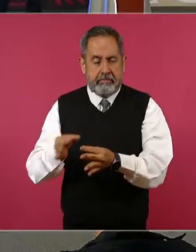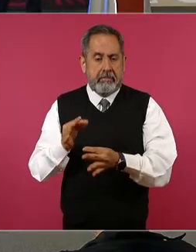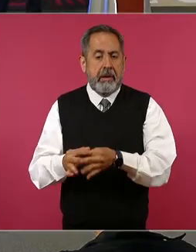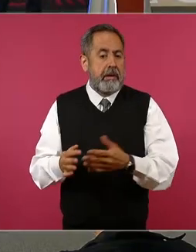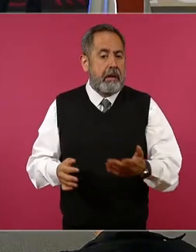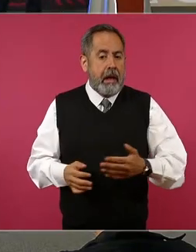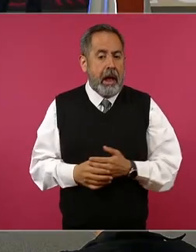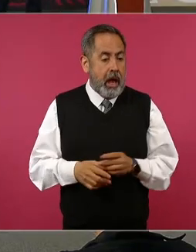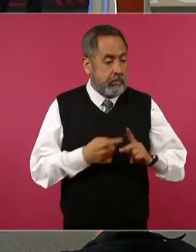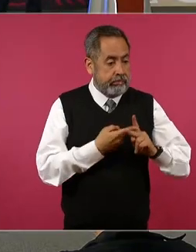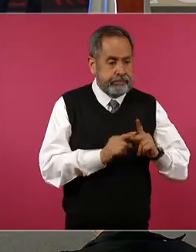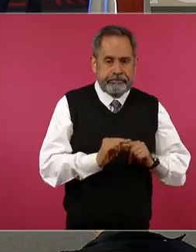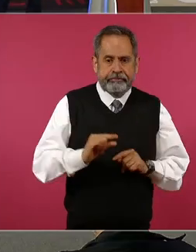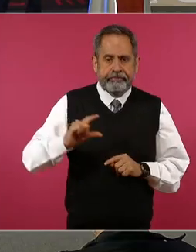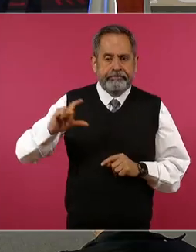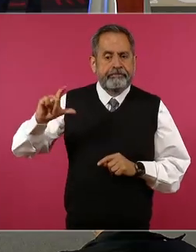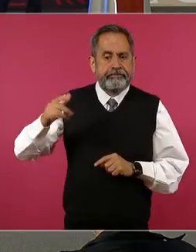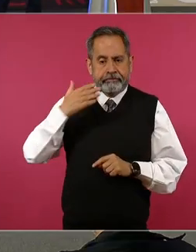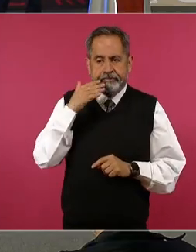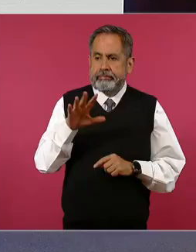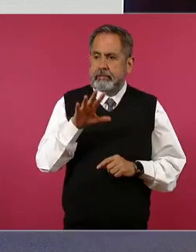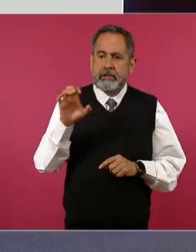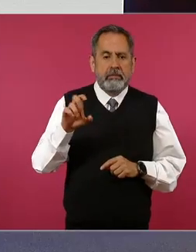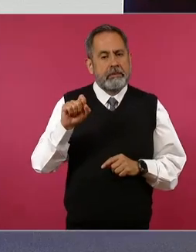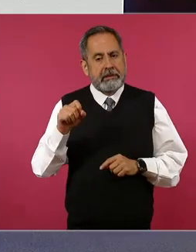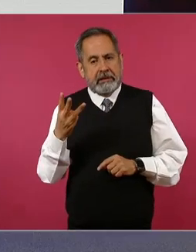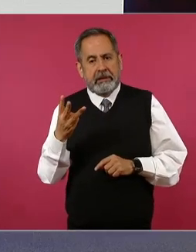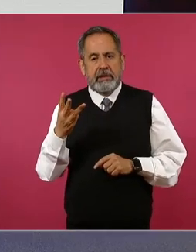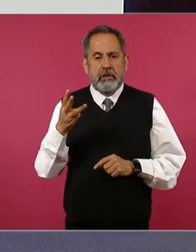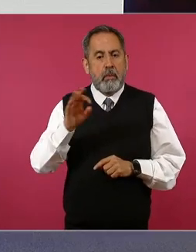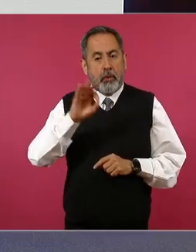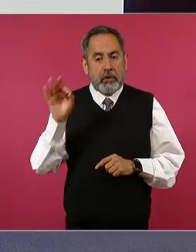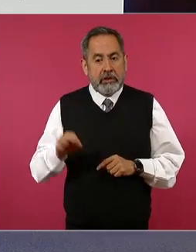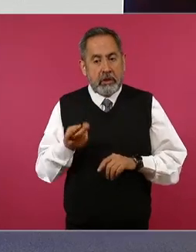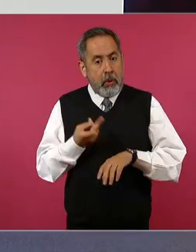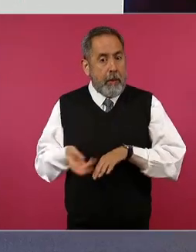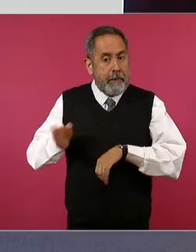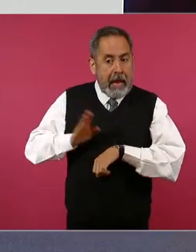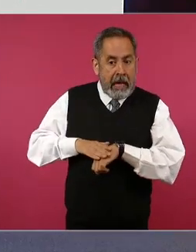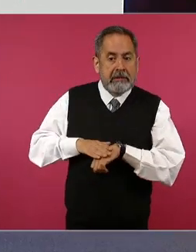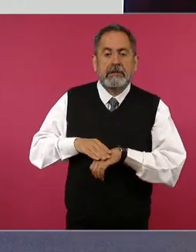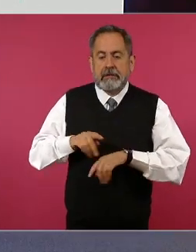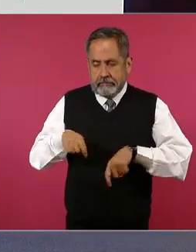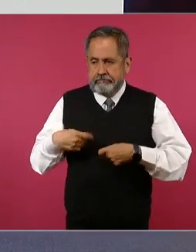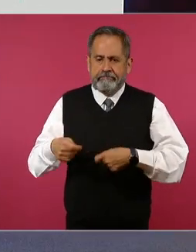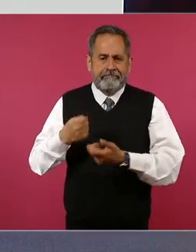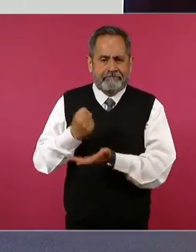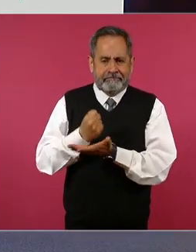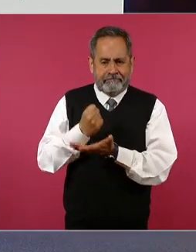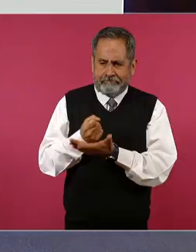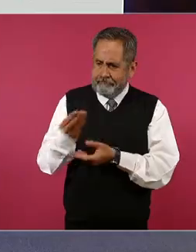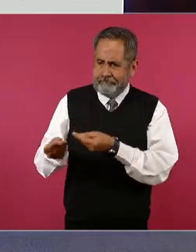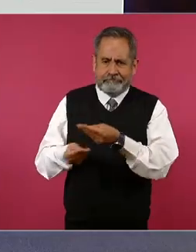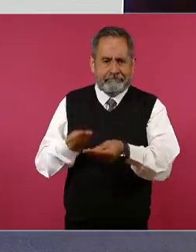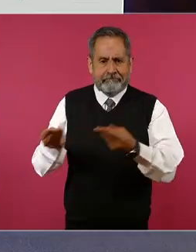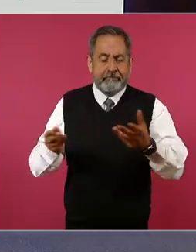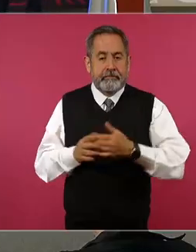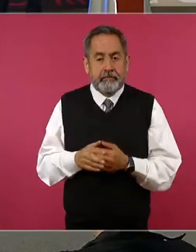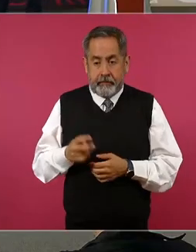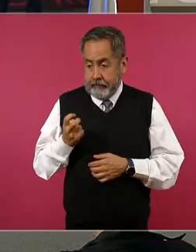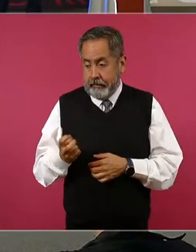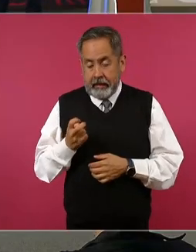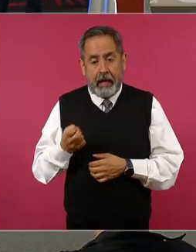primera parte significó un incremento de 523 por ciento más de constancias y en este primer semestre de